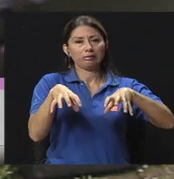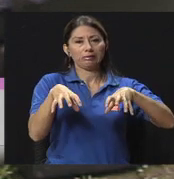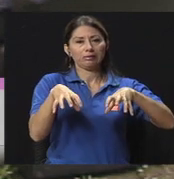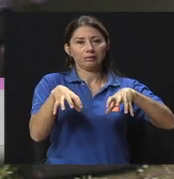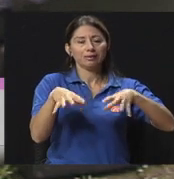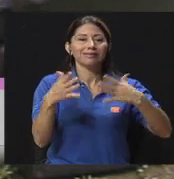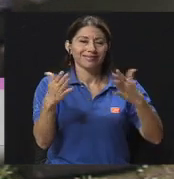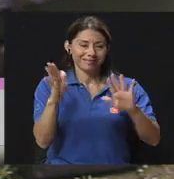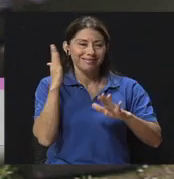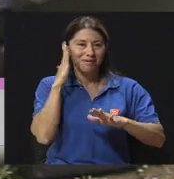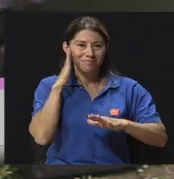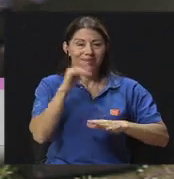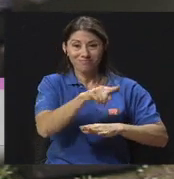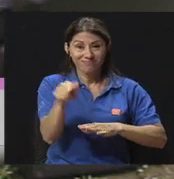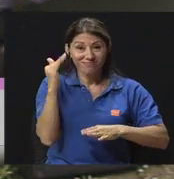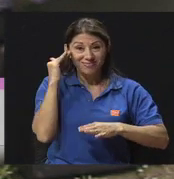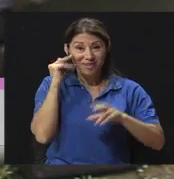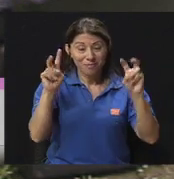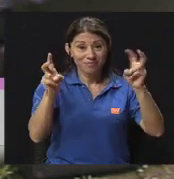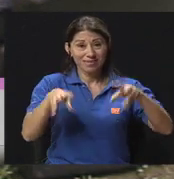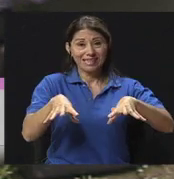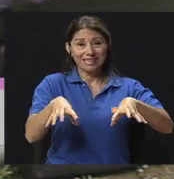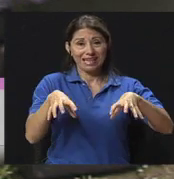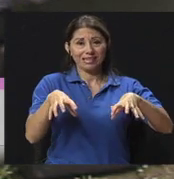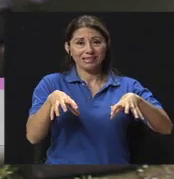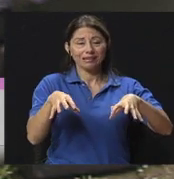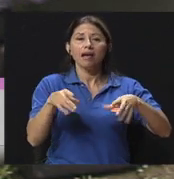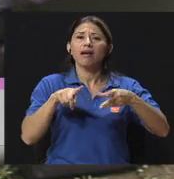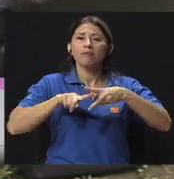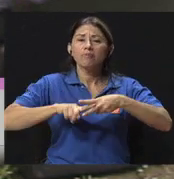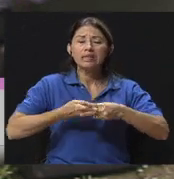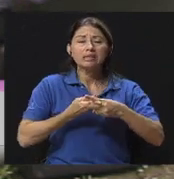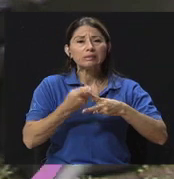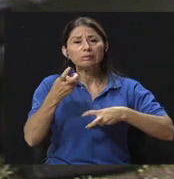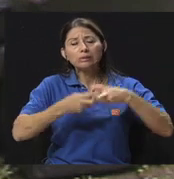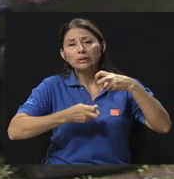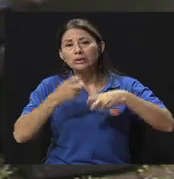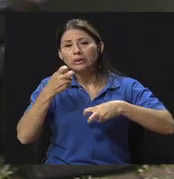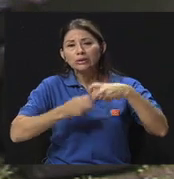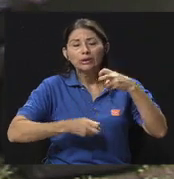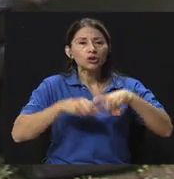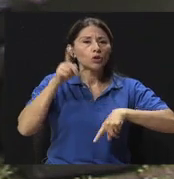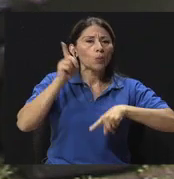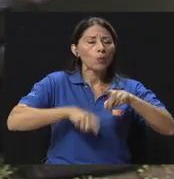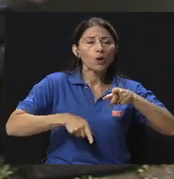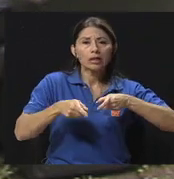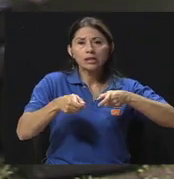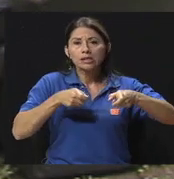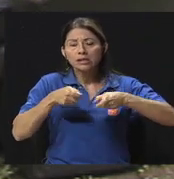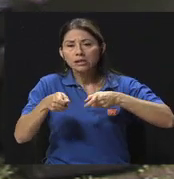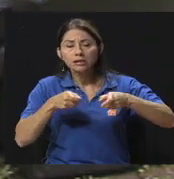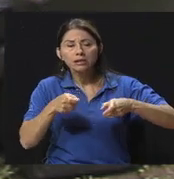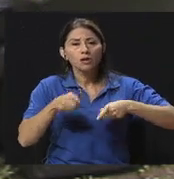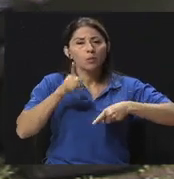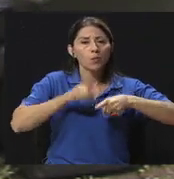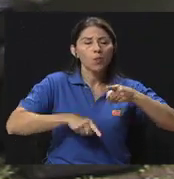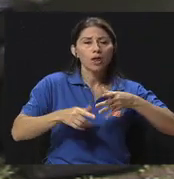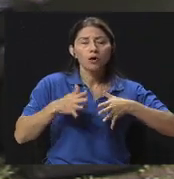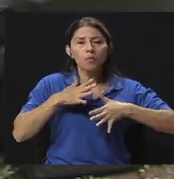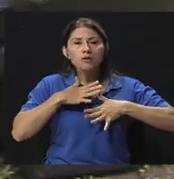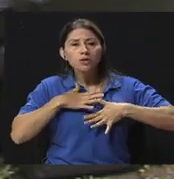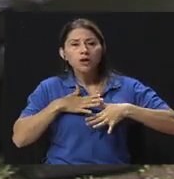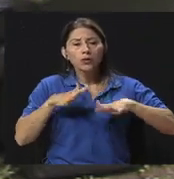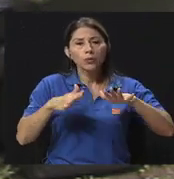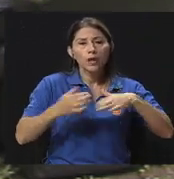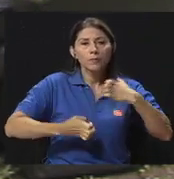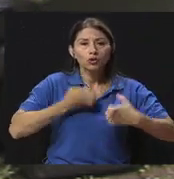conocemos también el tema de estrés. Empezamos a tener serias dificultades para manejar la ansiedad, el control de impulsos, mis emociones,